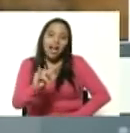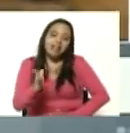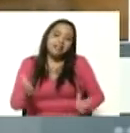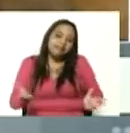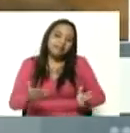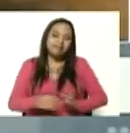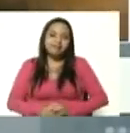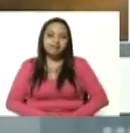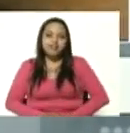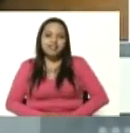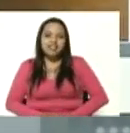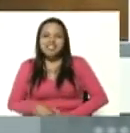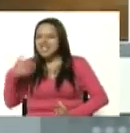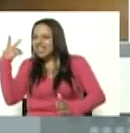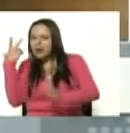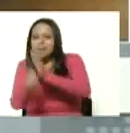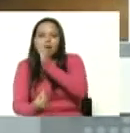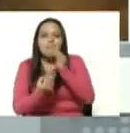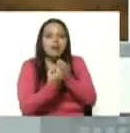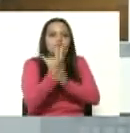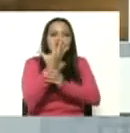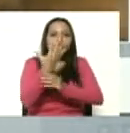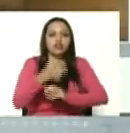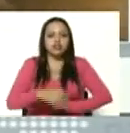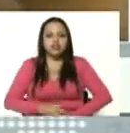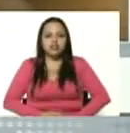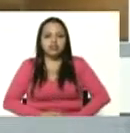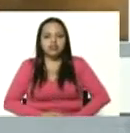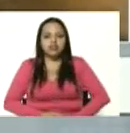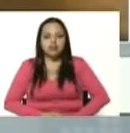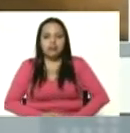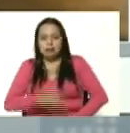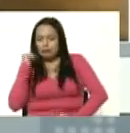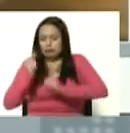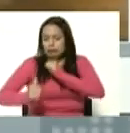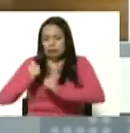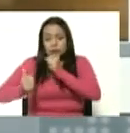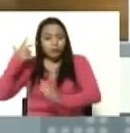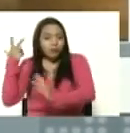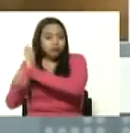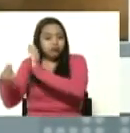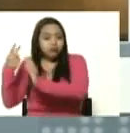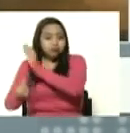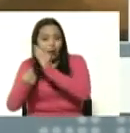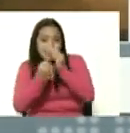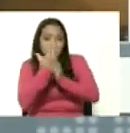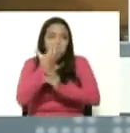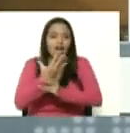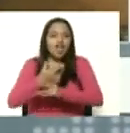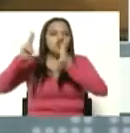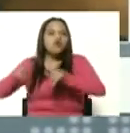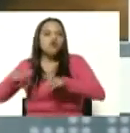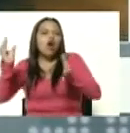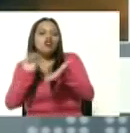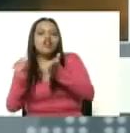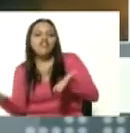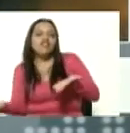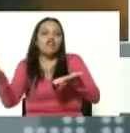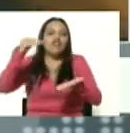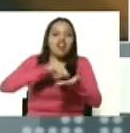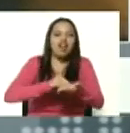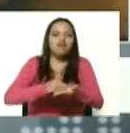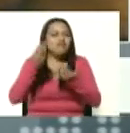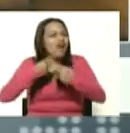huyeron de Miraflores salieron corriendo de Miraflores y no volverán más nunca a